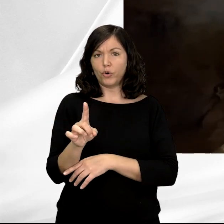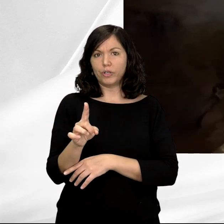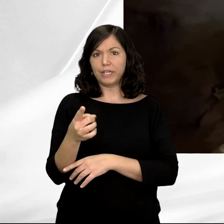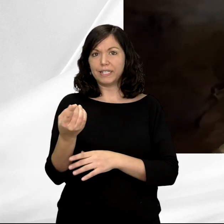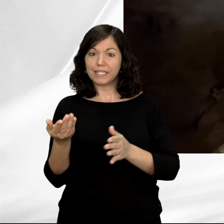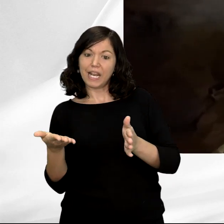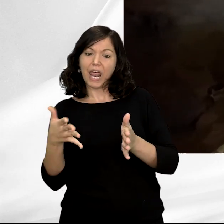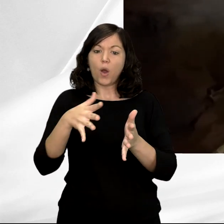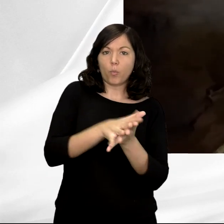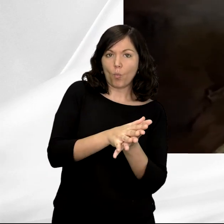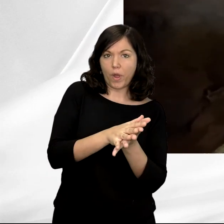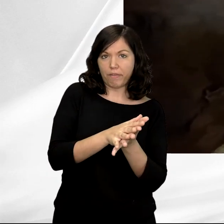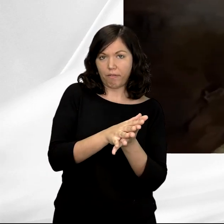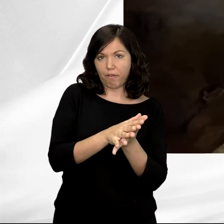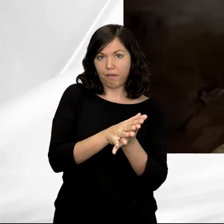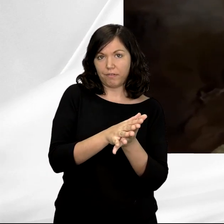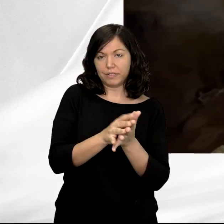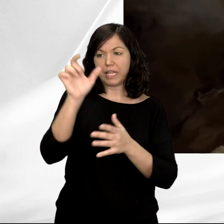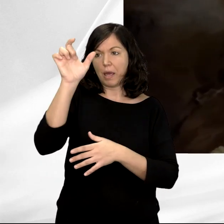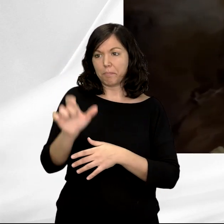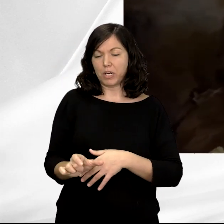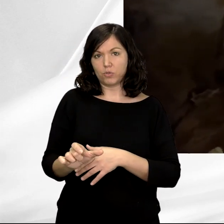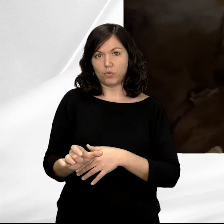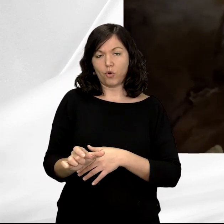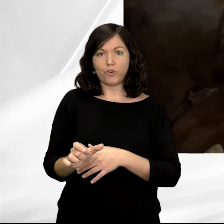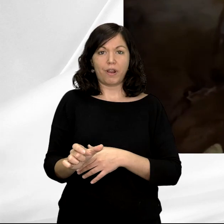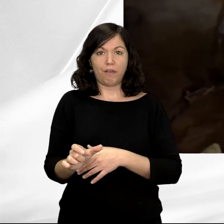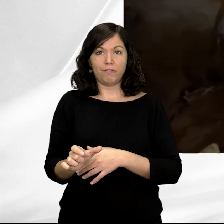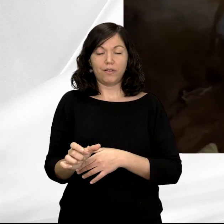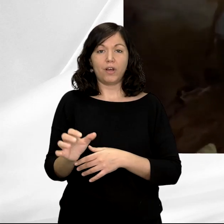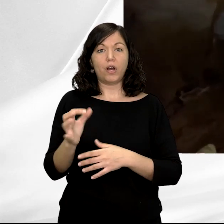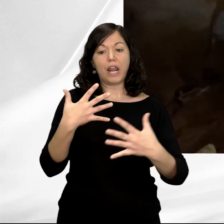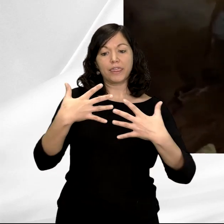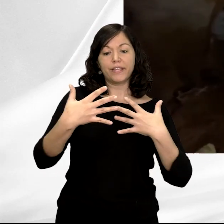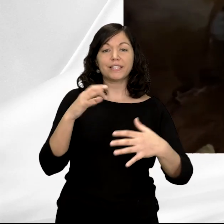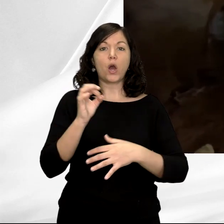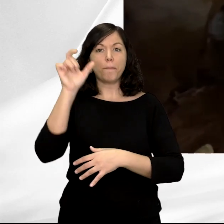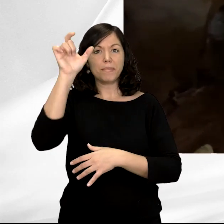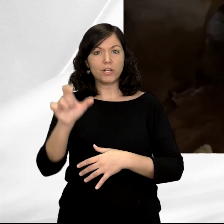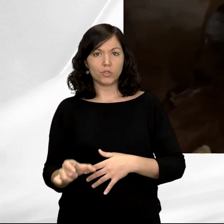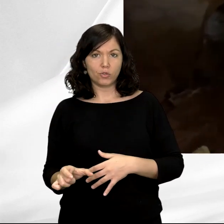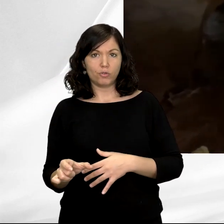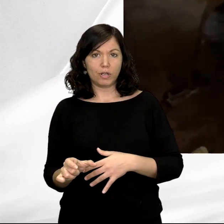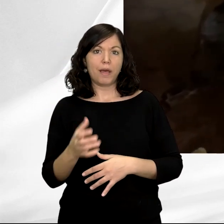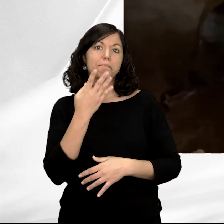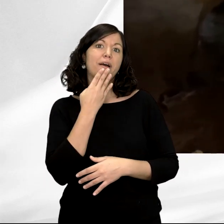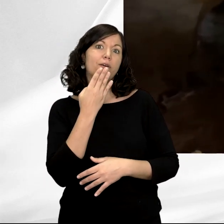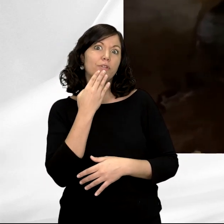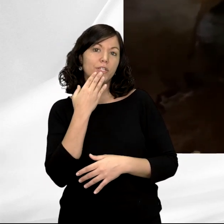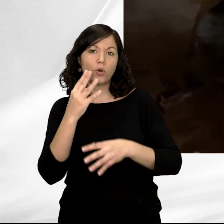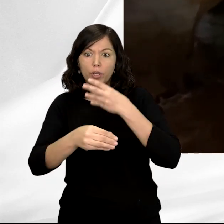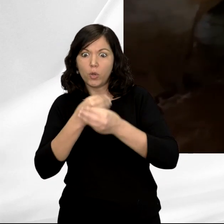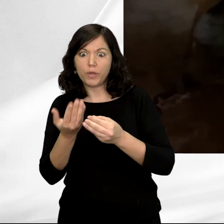huella del artista o del paleolítico que entra aquí y que la dejó impresa sobre la pared.